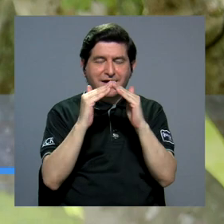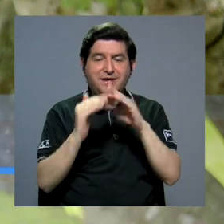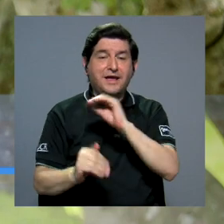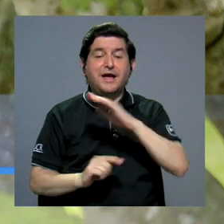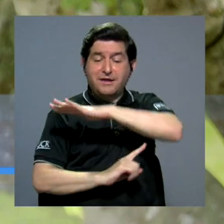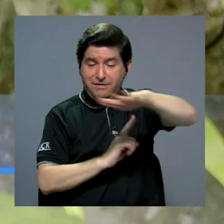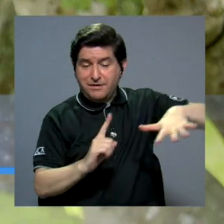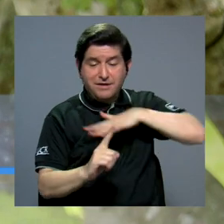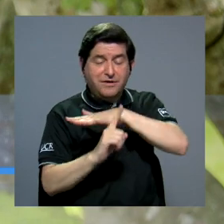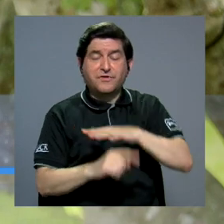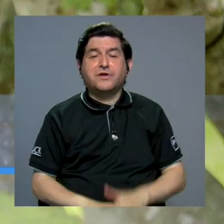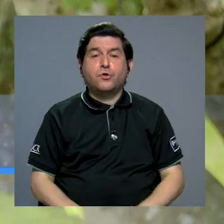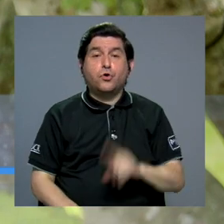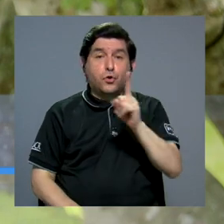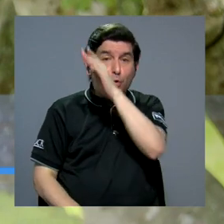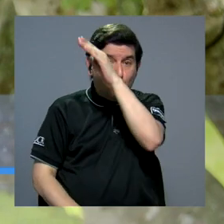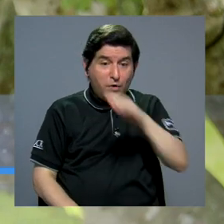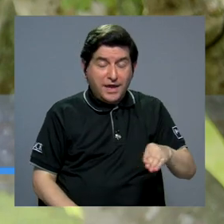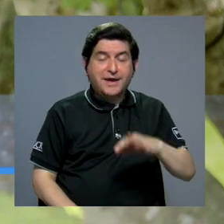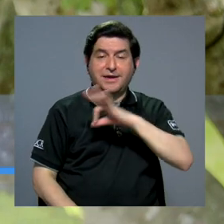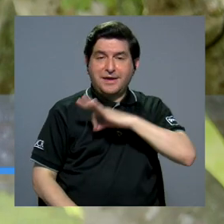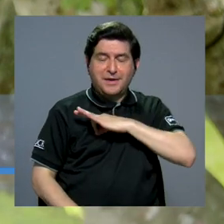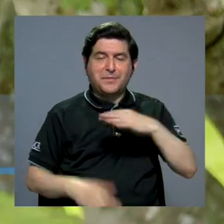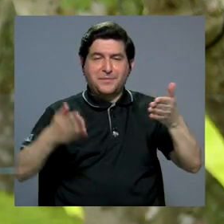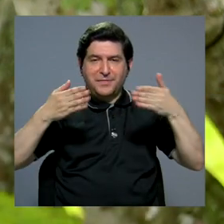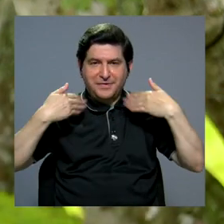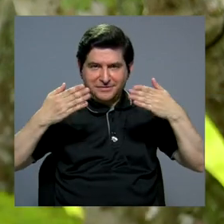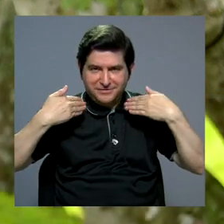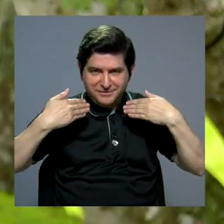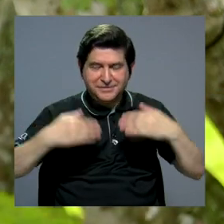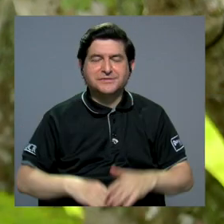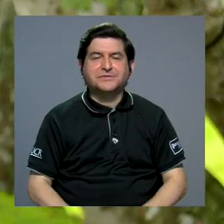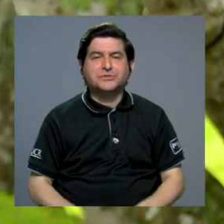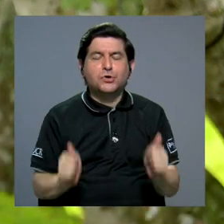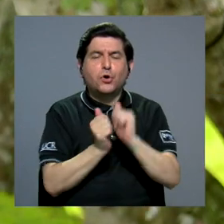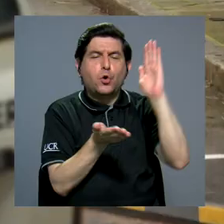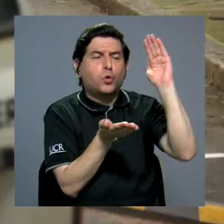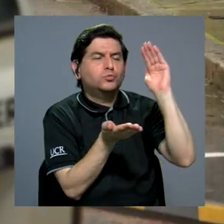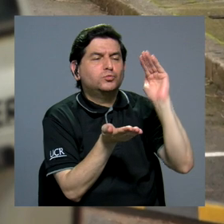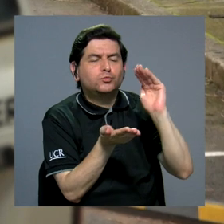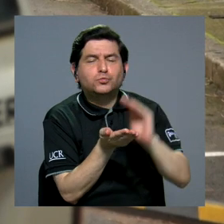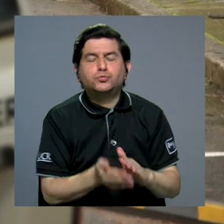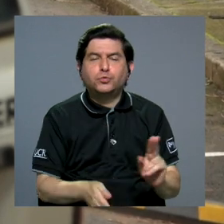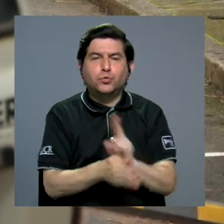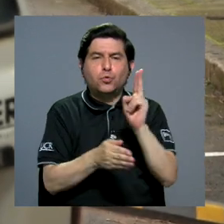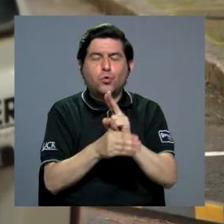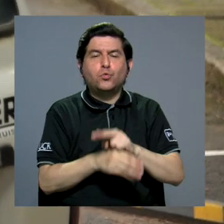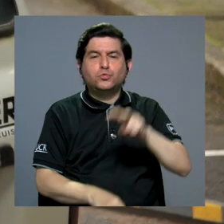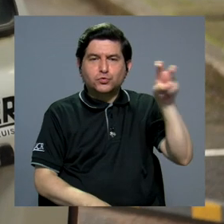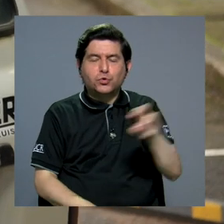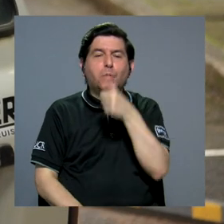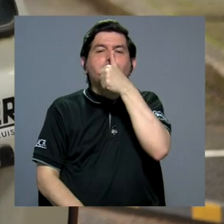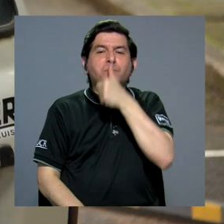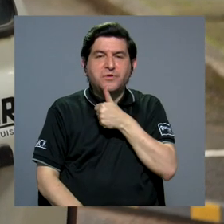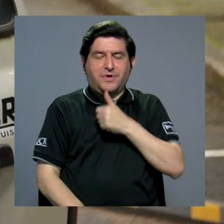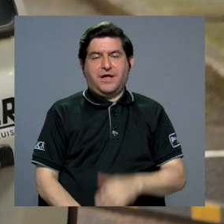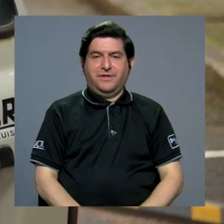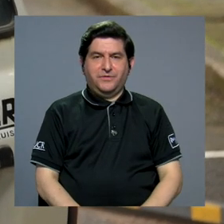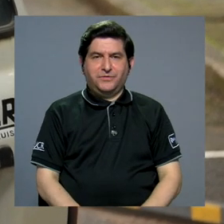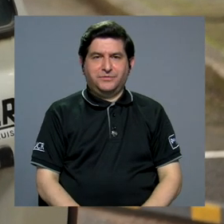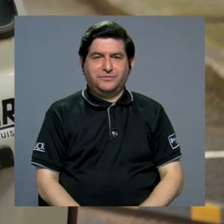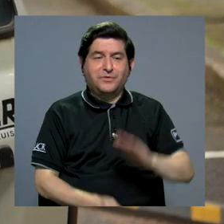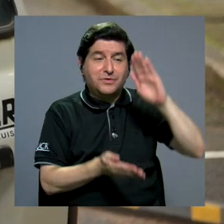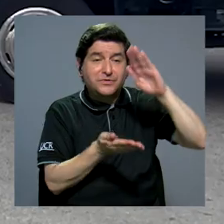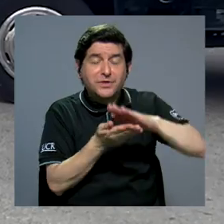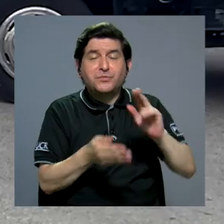tiene un eje que es el beneficio ambiental, por ejemplo, con la disminución del uso del transporte privado, se